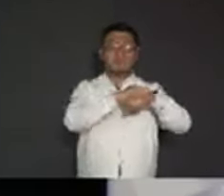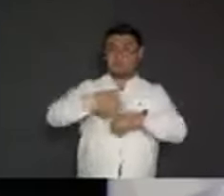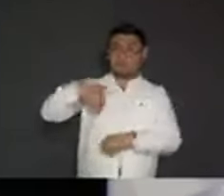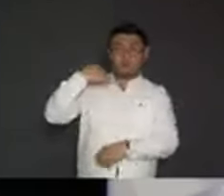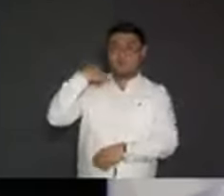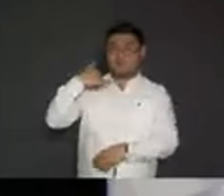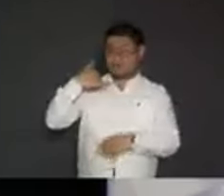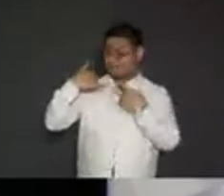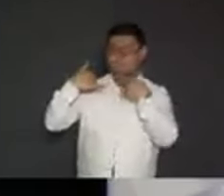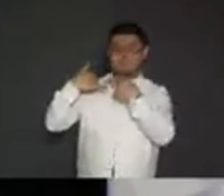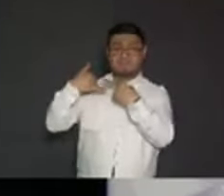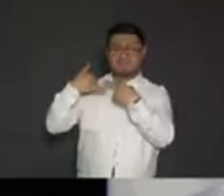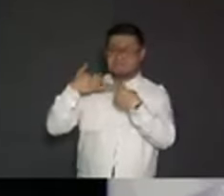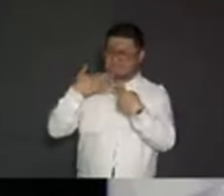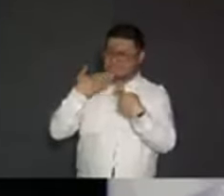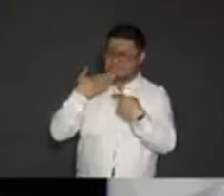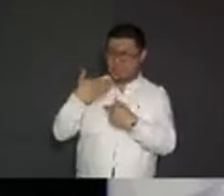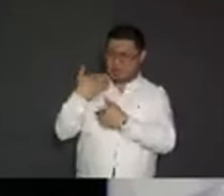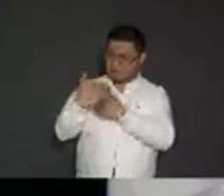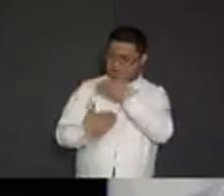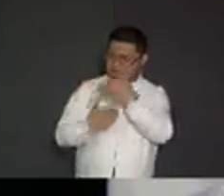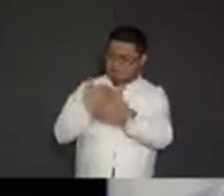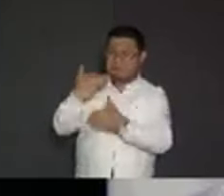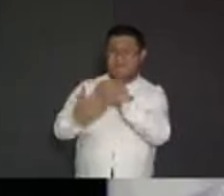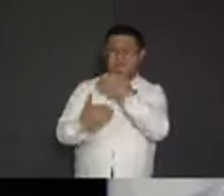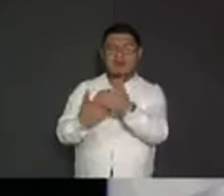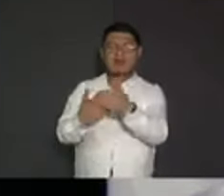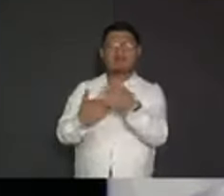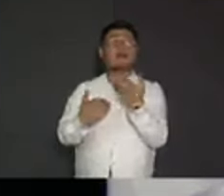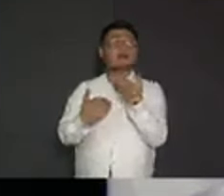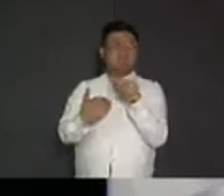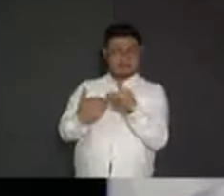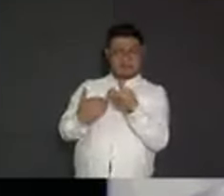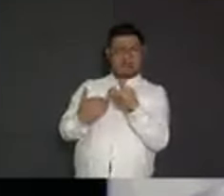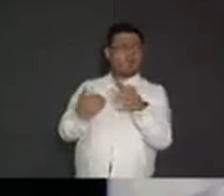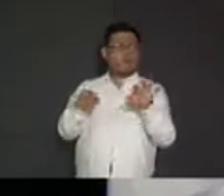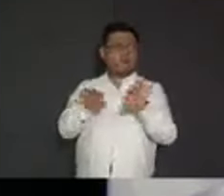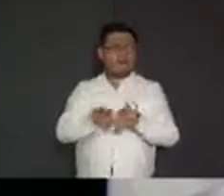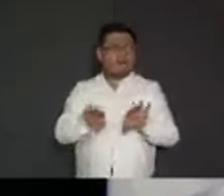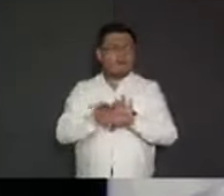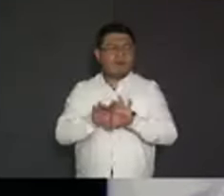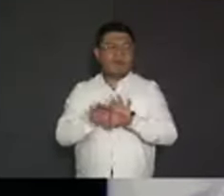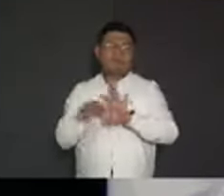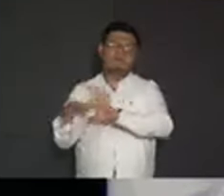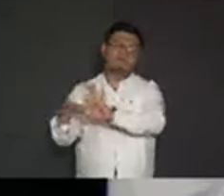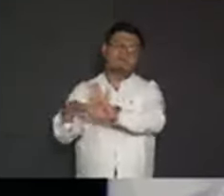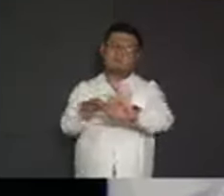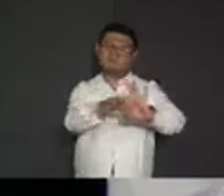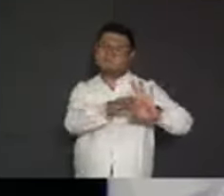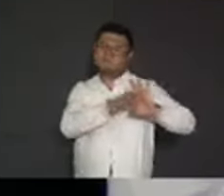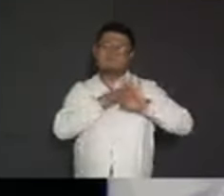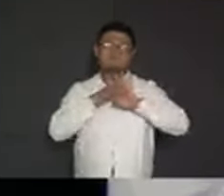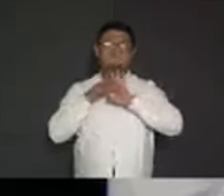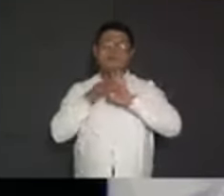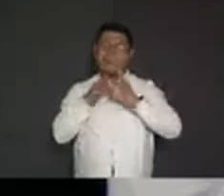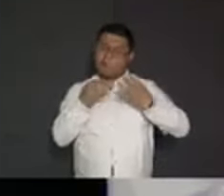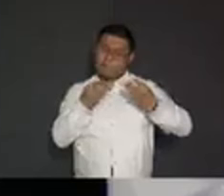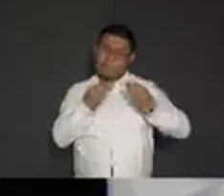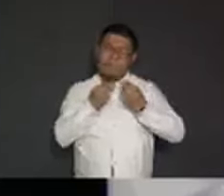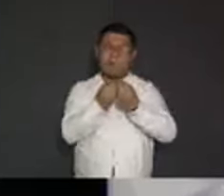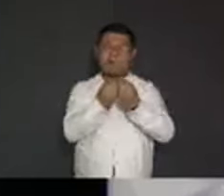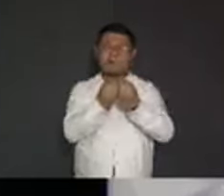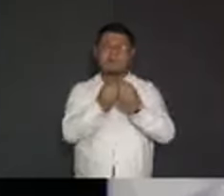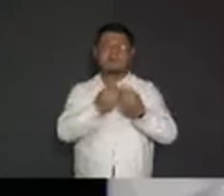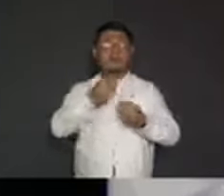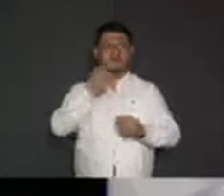momento muy positivo. Y eso lo hemos logrado porque hemos estado unidos, porque hemos estado juntos. Somos un